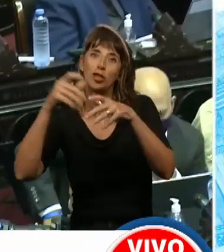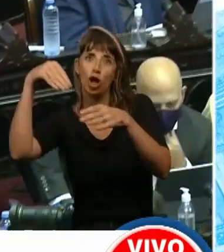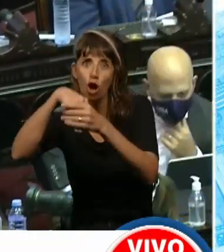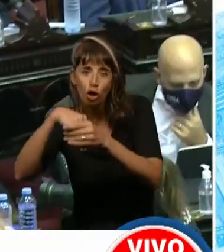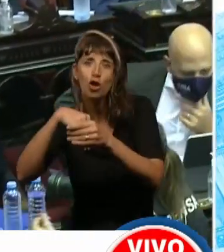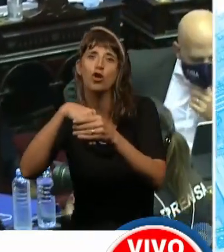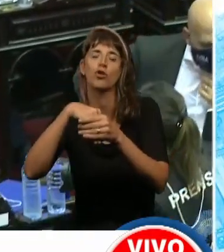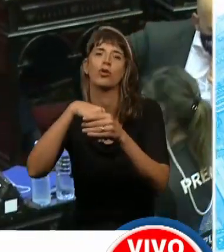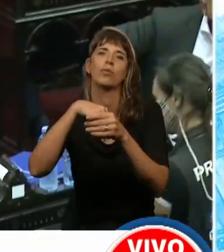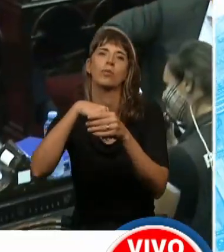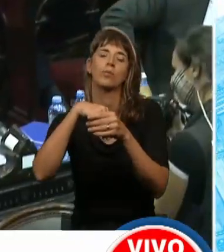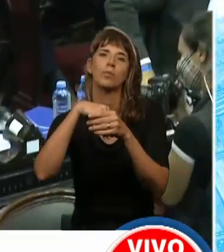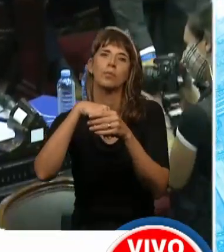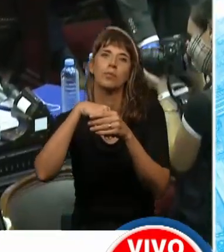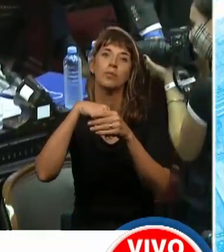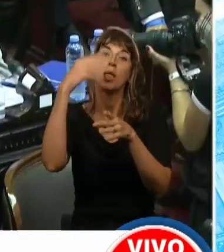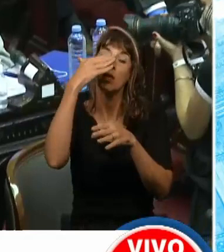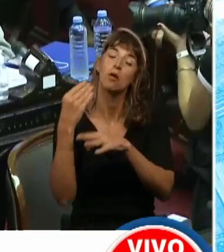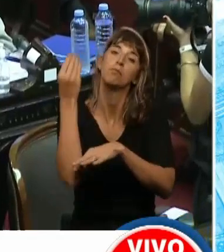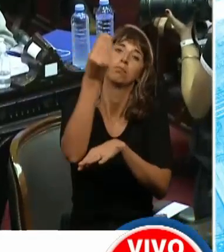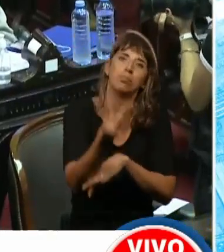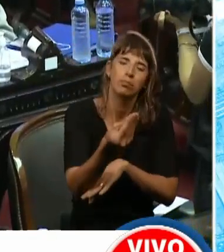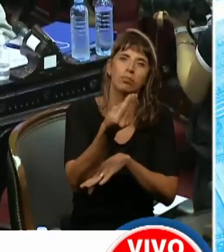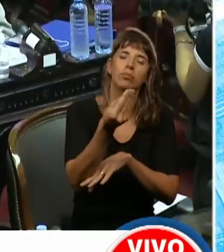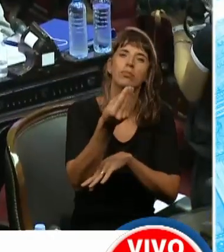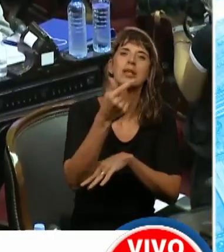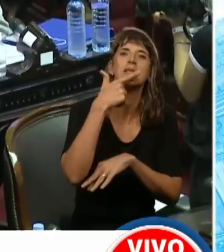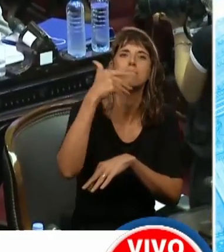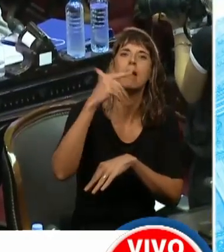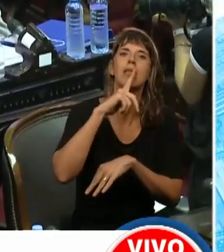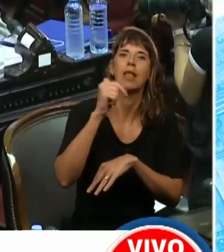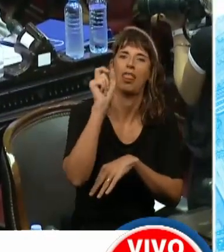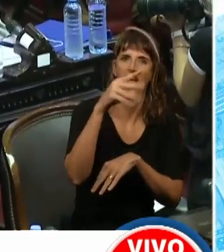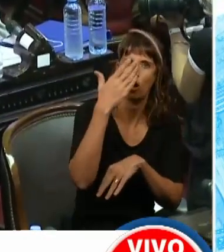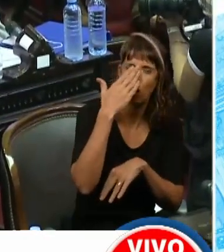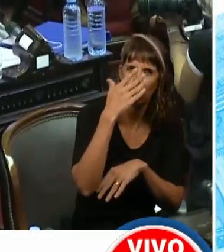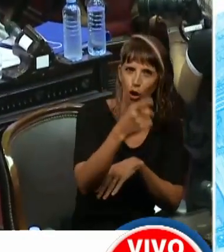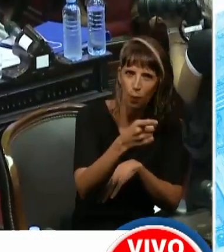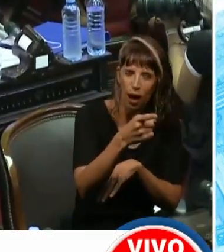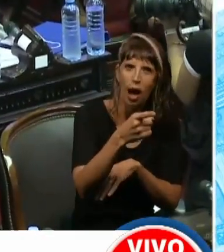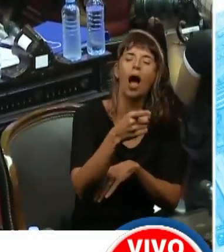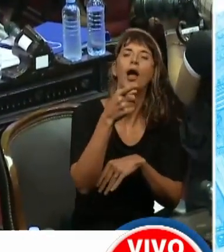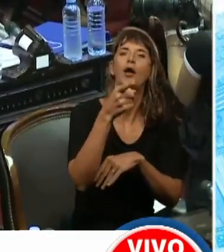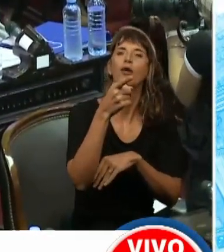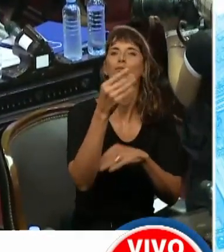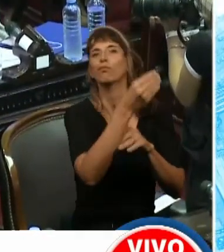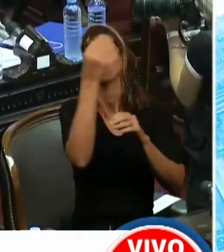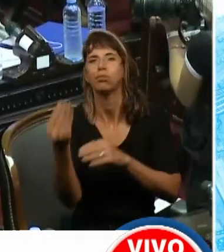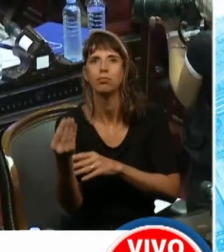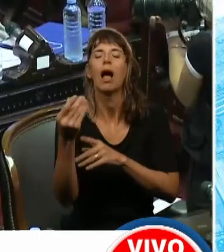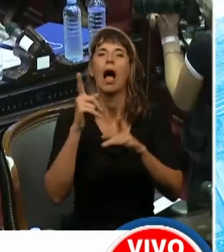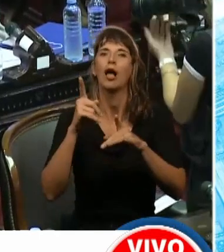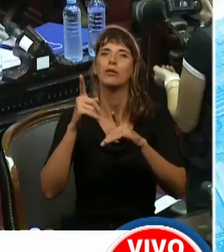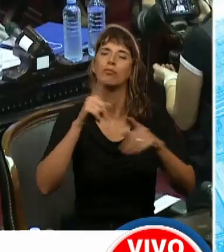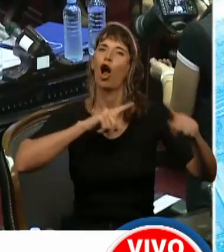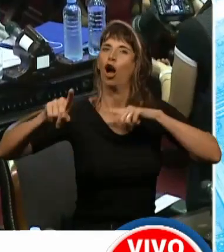pasó a dirigir el Esmata Córdoba y pasó a dirigir a gran parte de ese movimiento obrero que